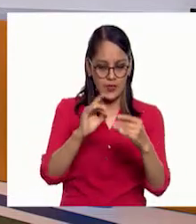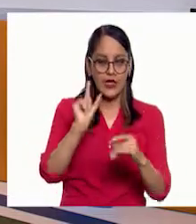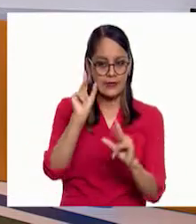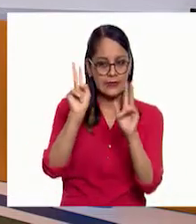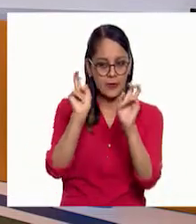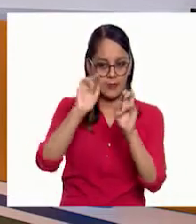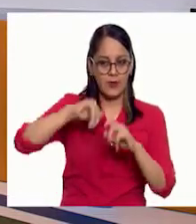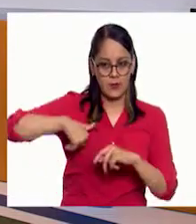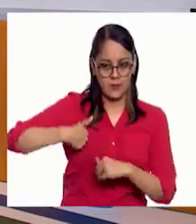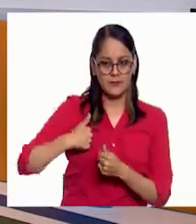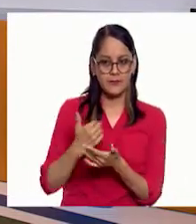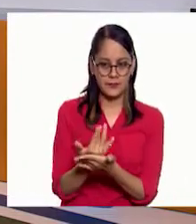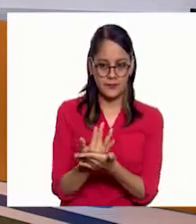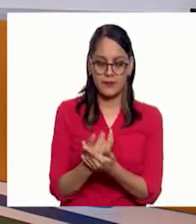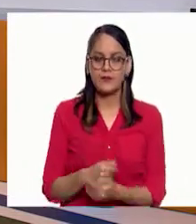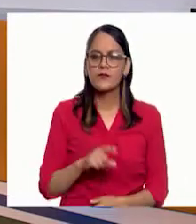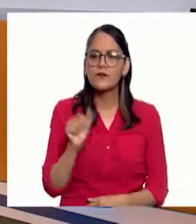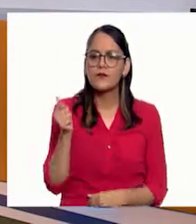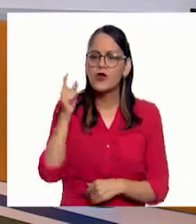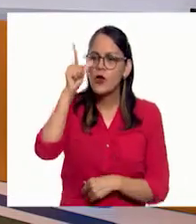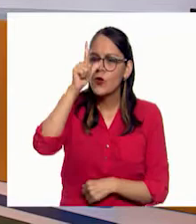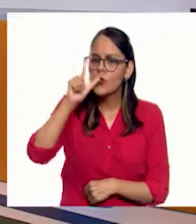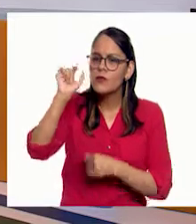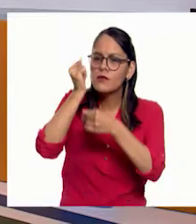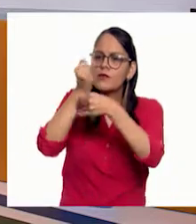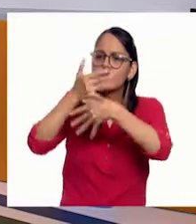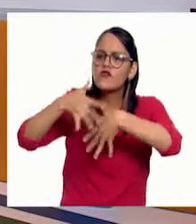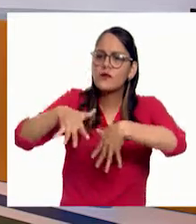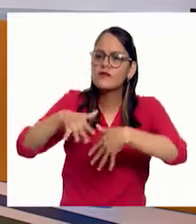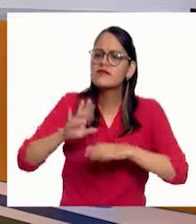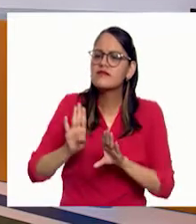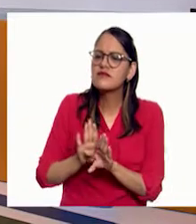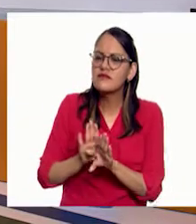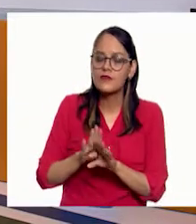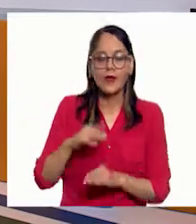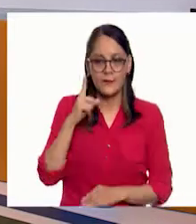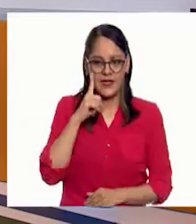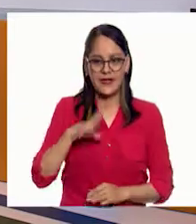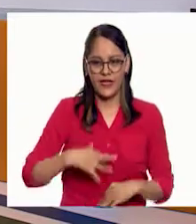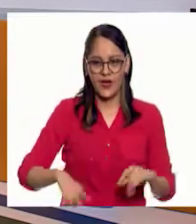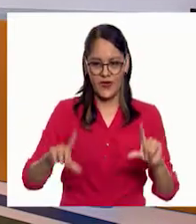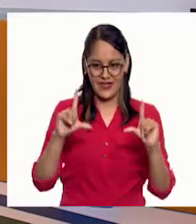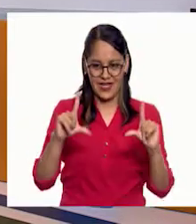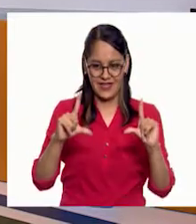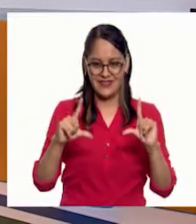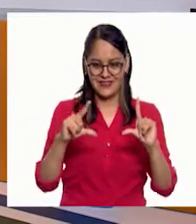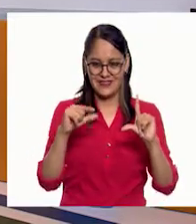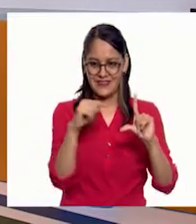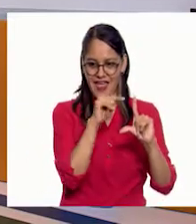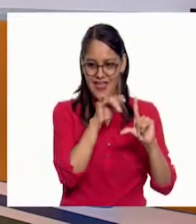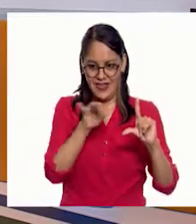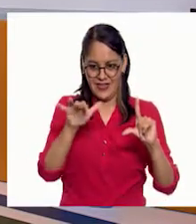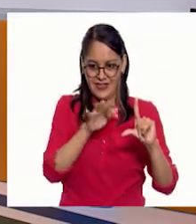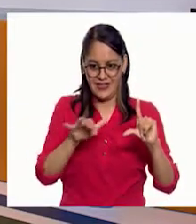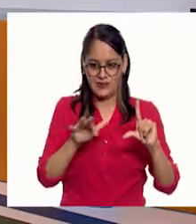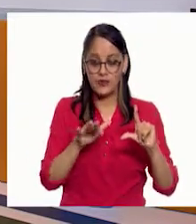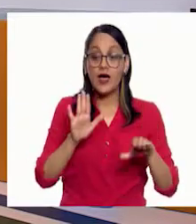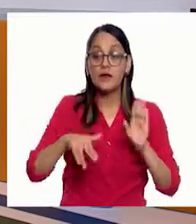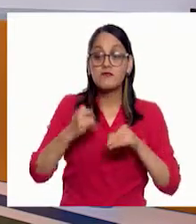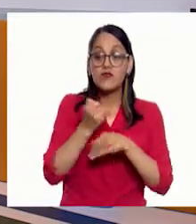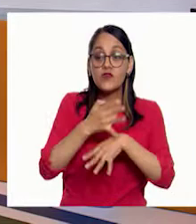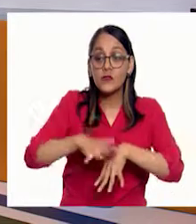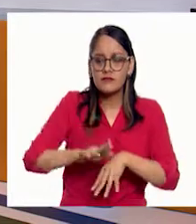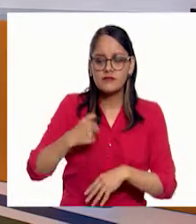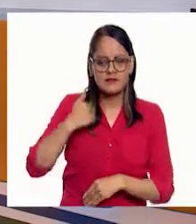información de la luna. Te traje algunas tarjetas. Porque la conocemos la información, pero a veces es difícil